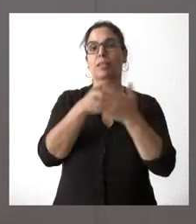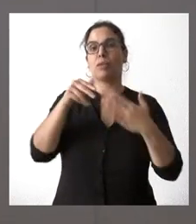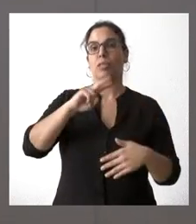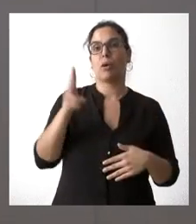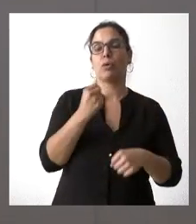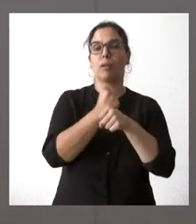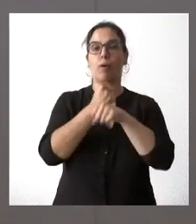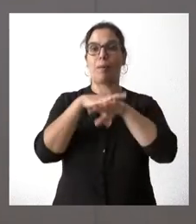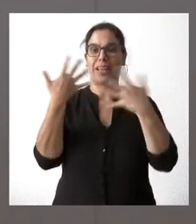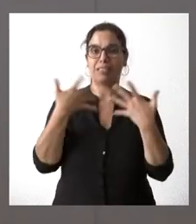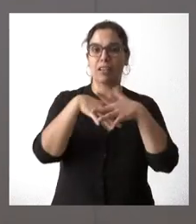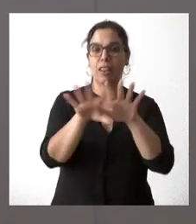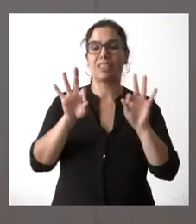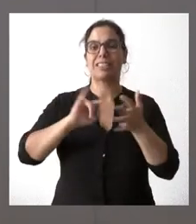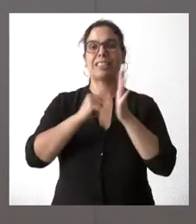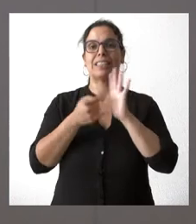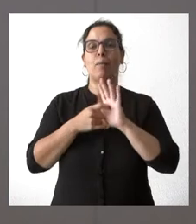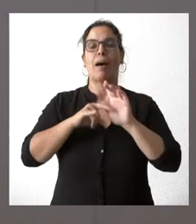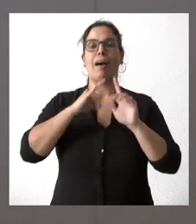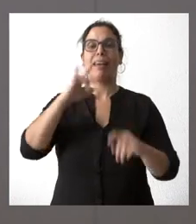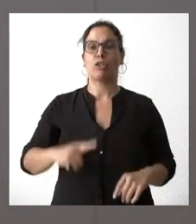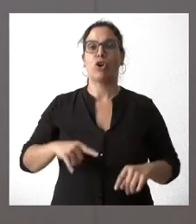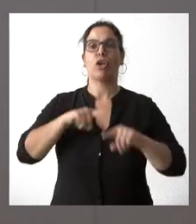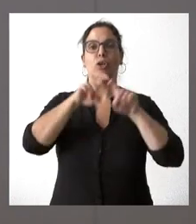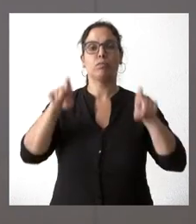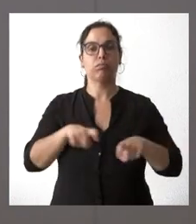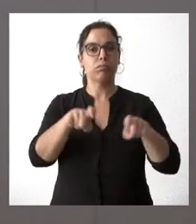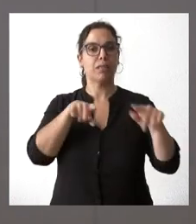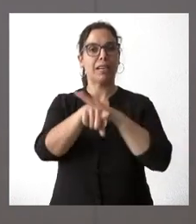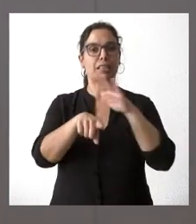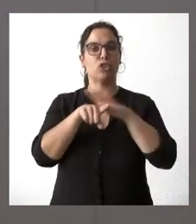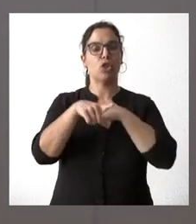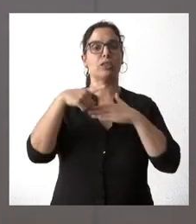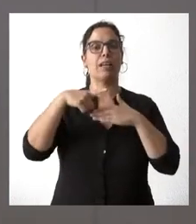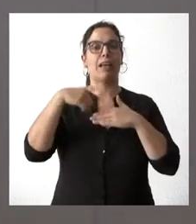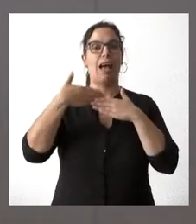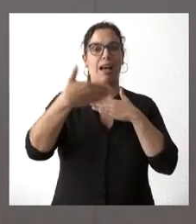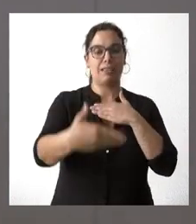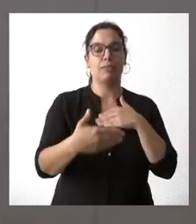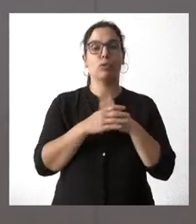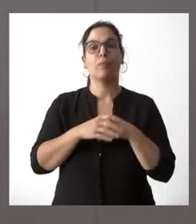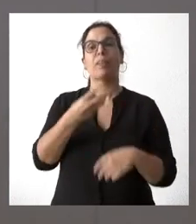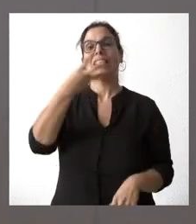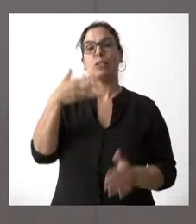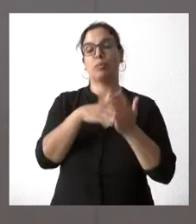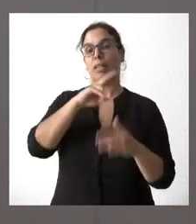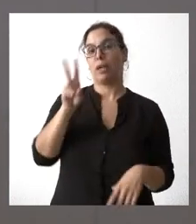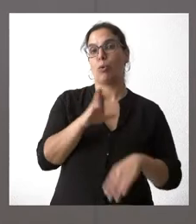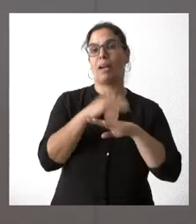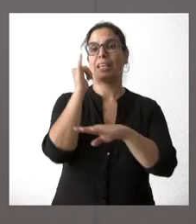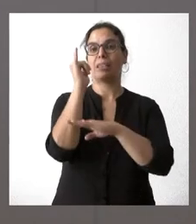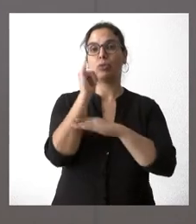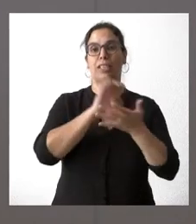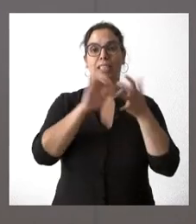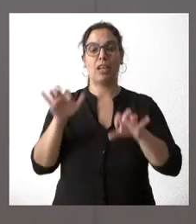integración en el sistema electrónico de gestión de archivos en el ámbito cultural. 300.000 euros para el Instituto Castellano y